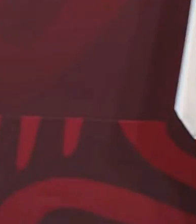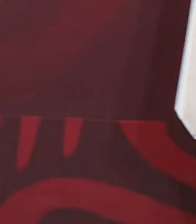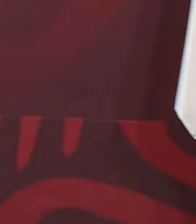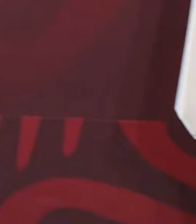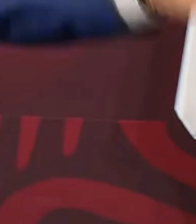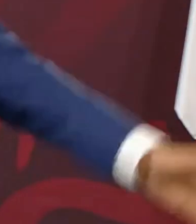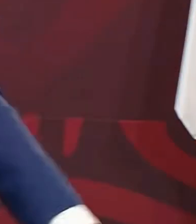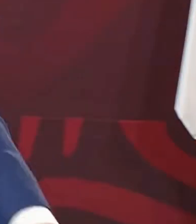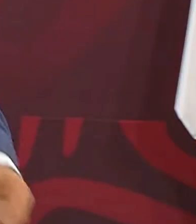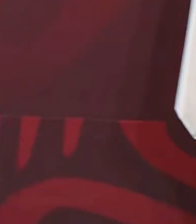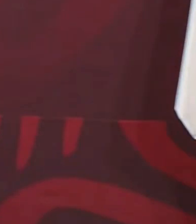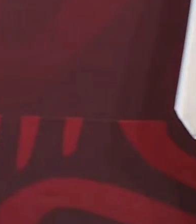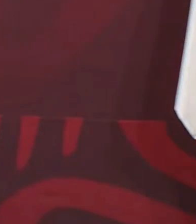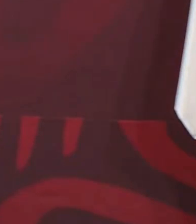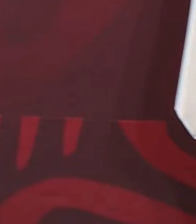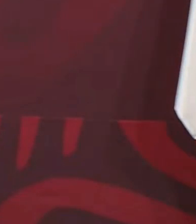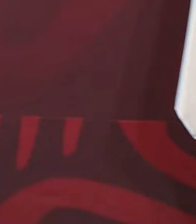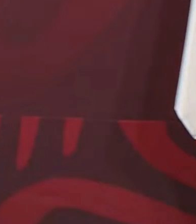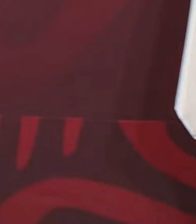y eso es para todos.